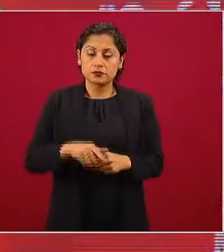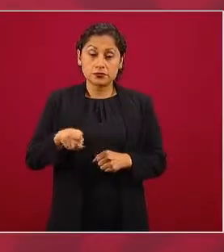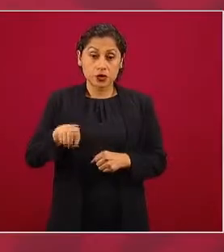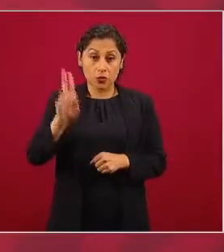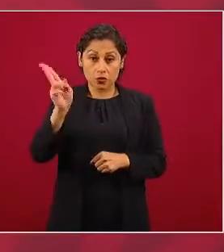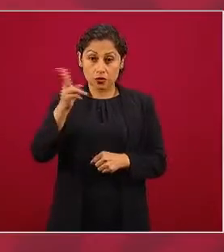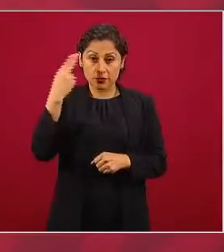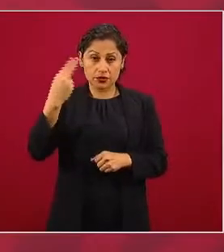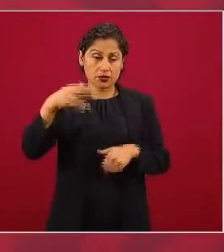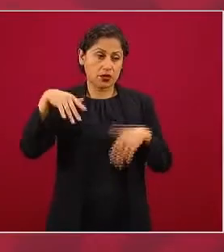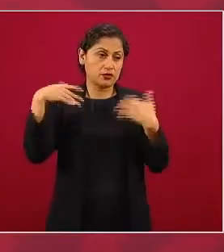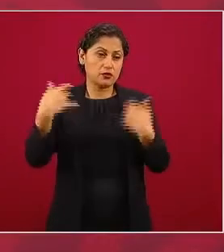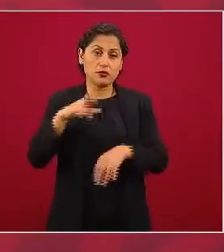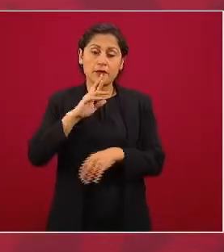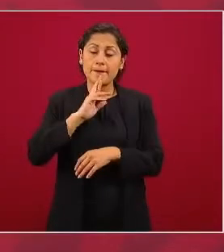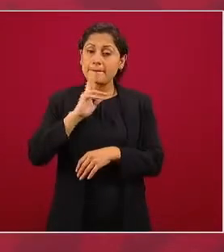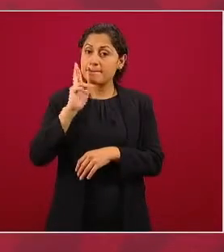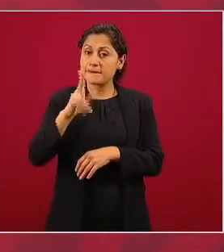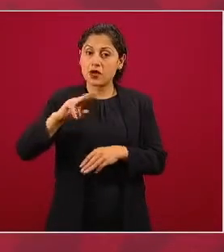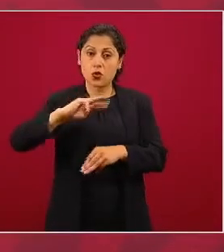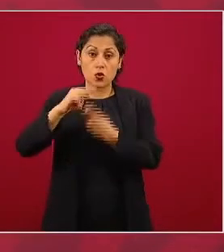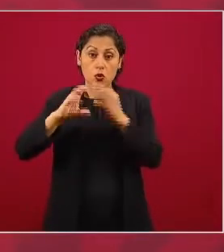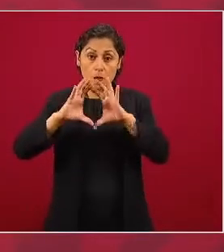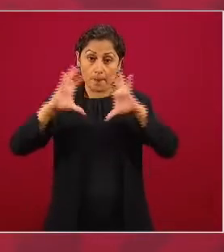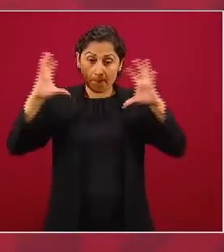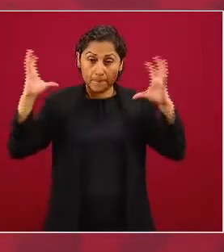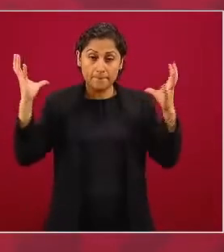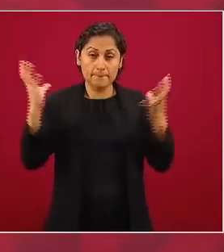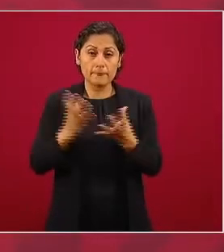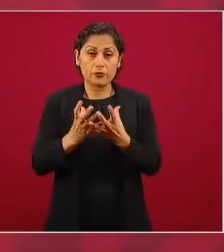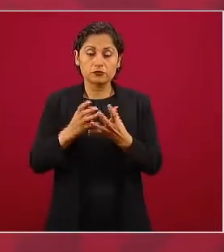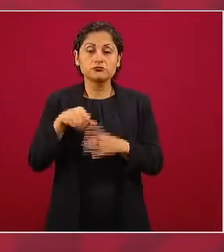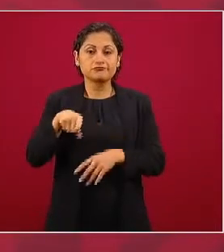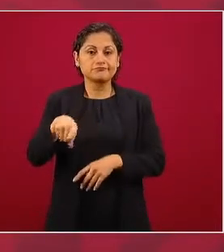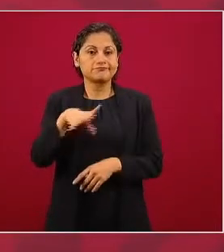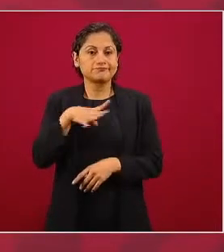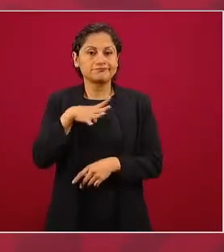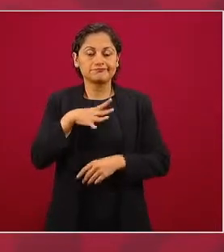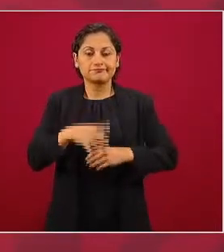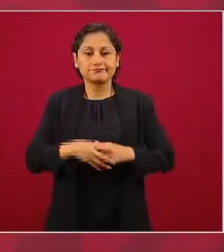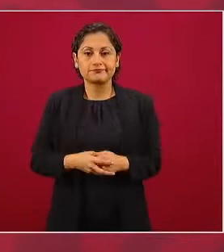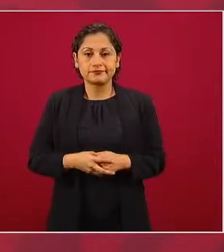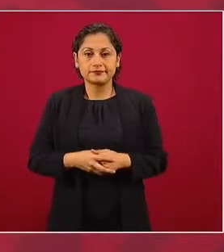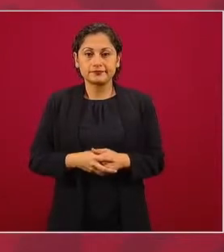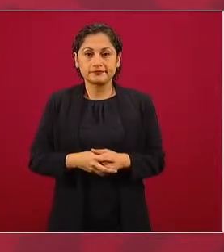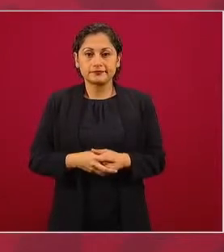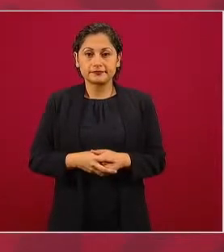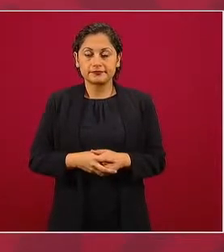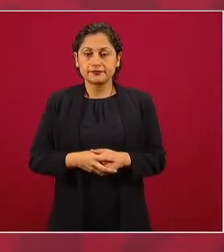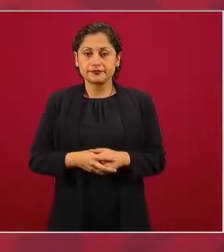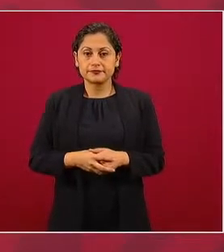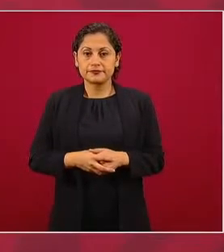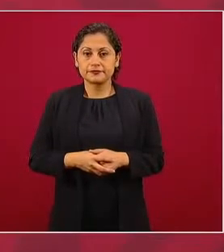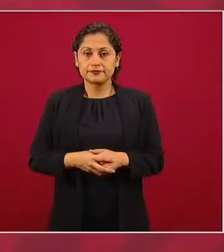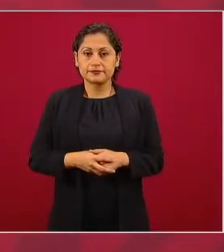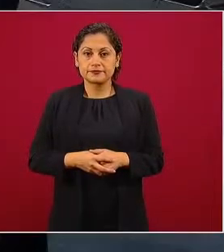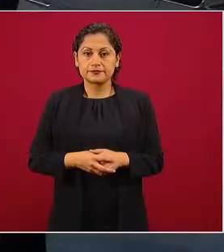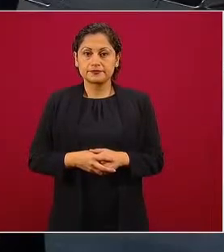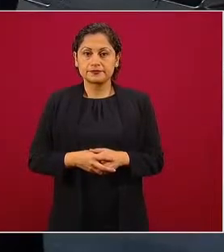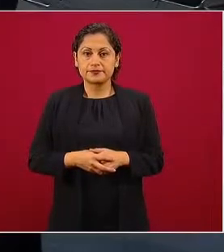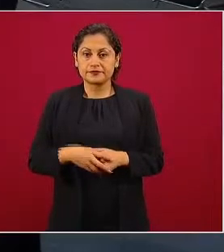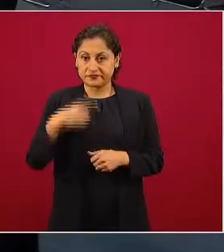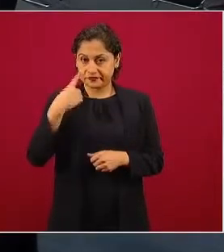universidades del mundo. No hay, de veras, gobiernos